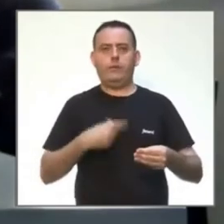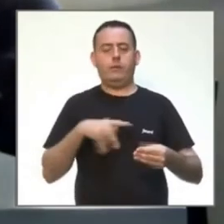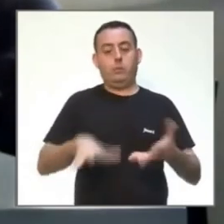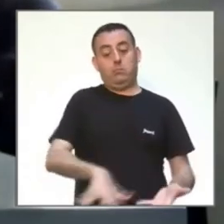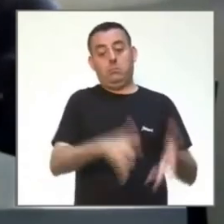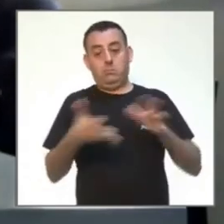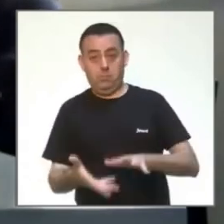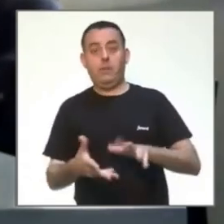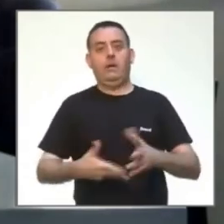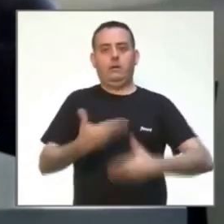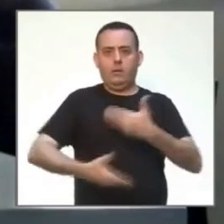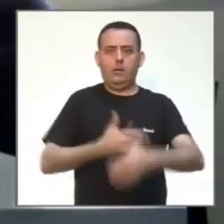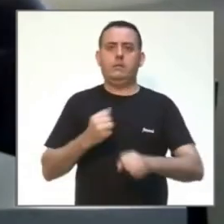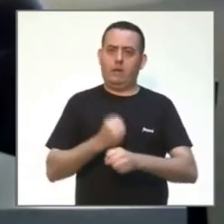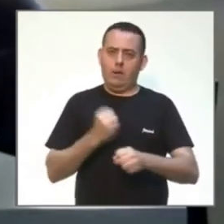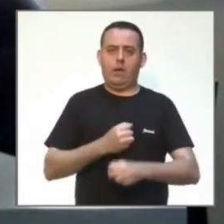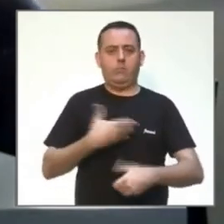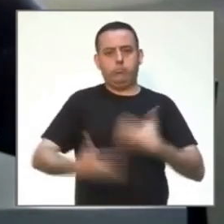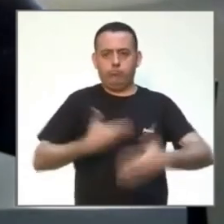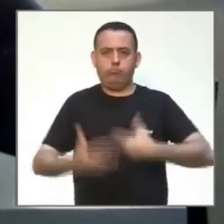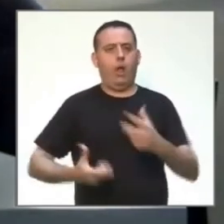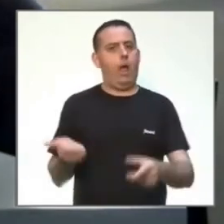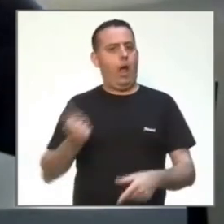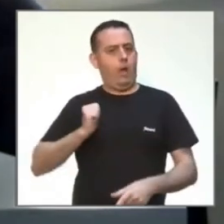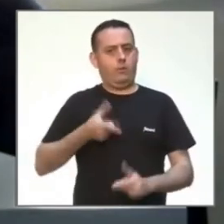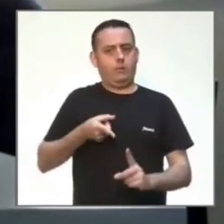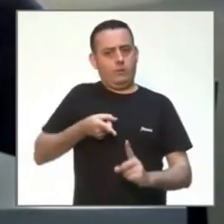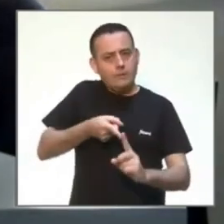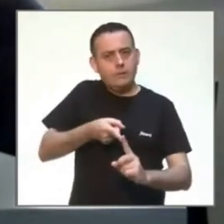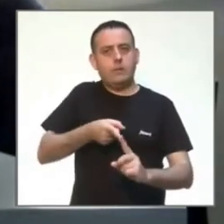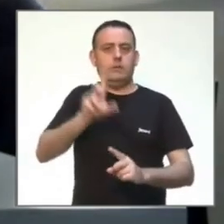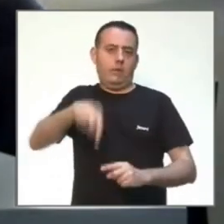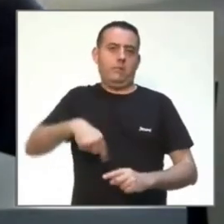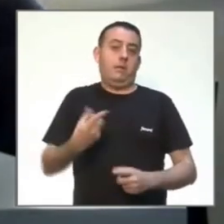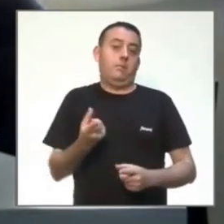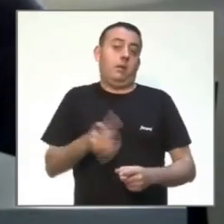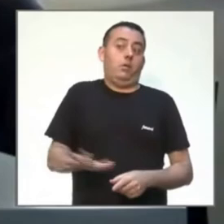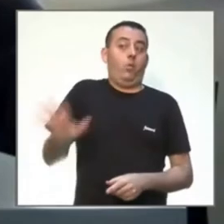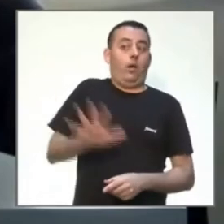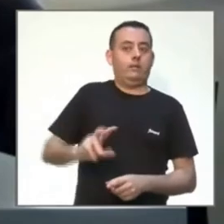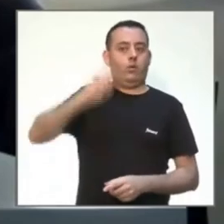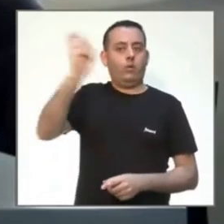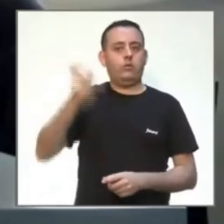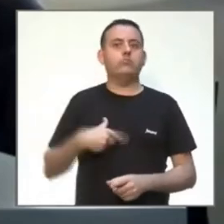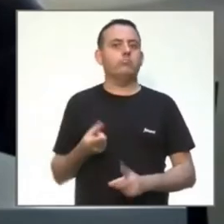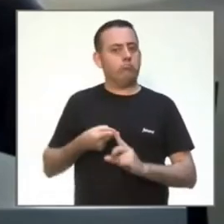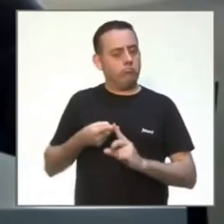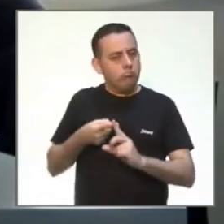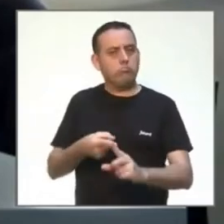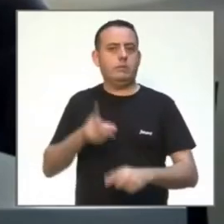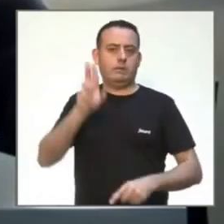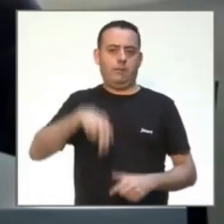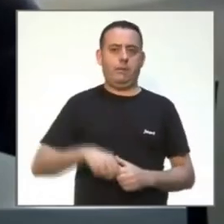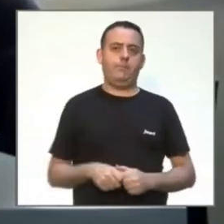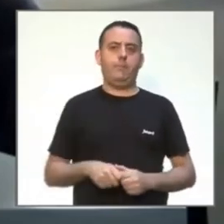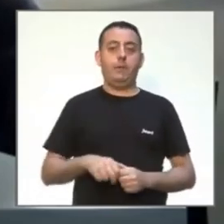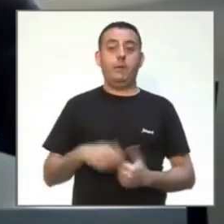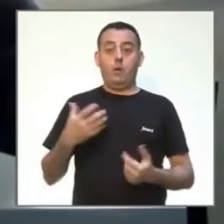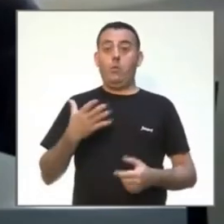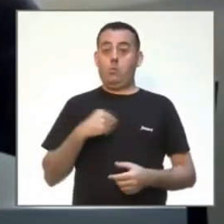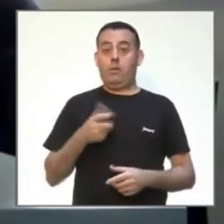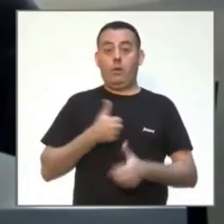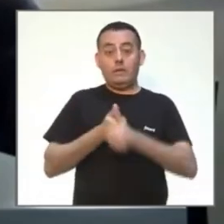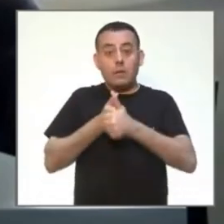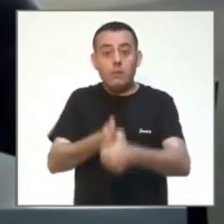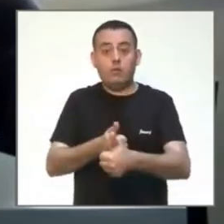en más lugares y poder valorar fehacientemente de que es una herramienta muy útil para hacer un seguimiento a nivel poblacional de